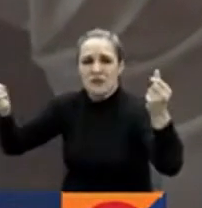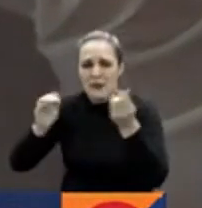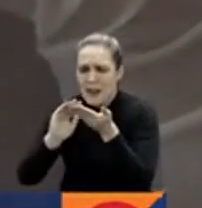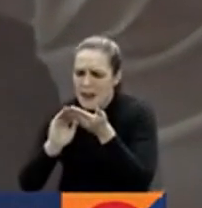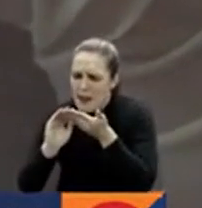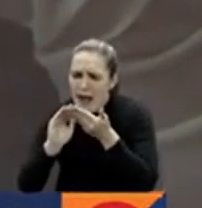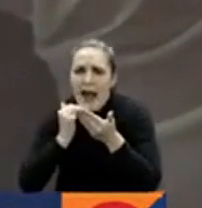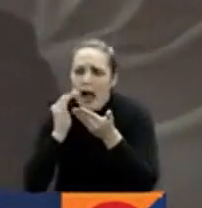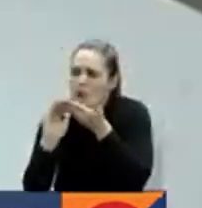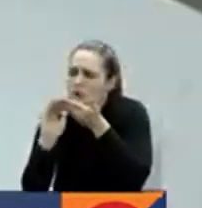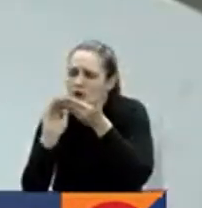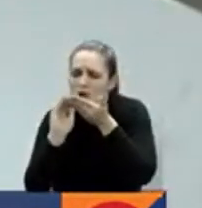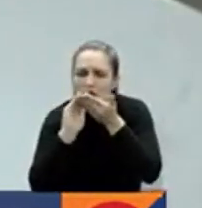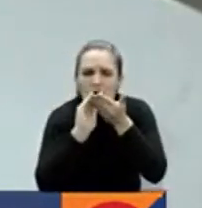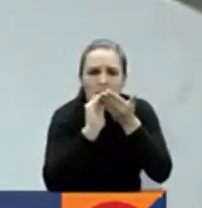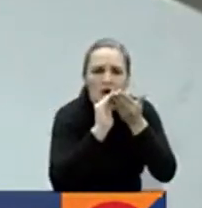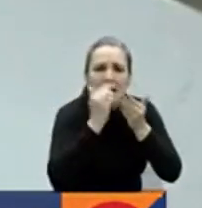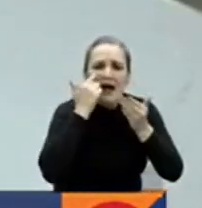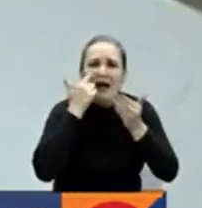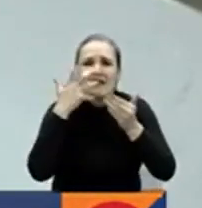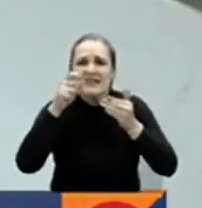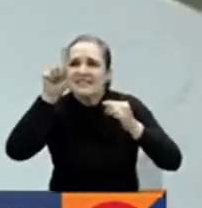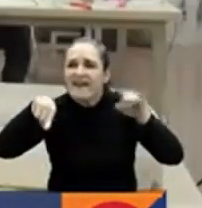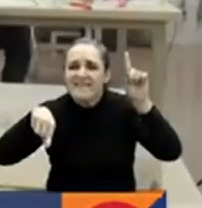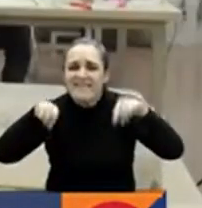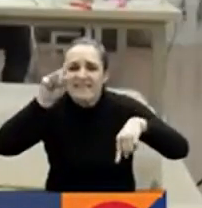sea uno donde no quepan más cicatrices.